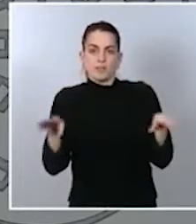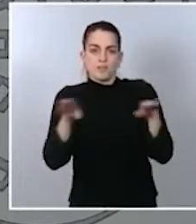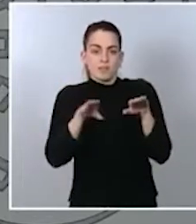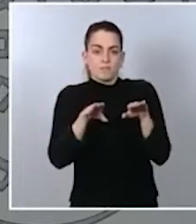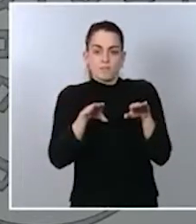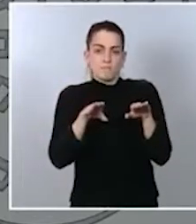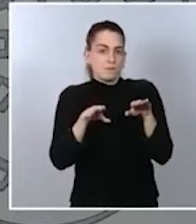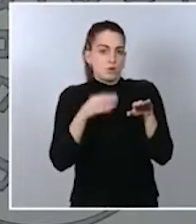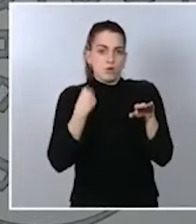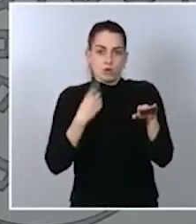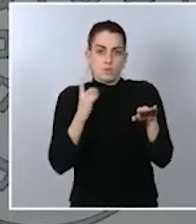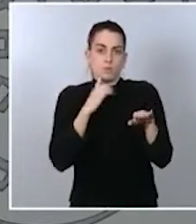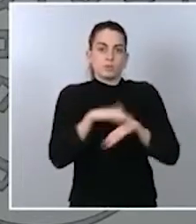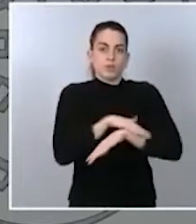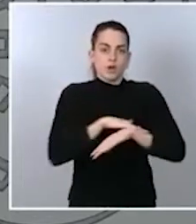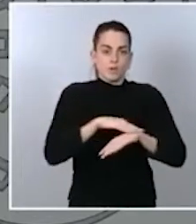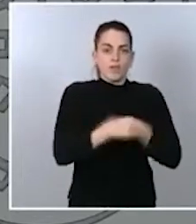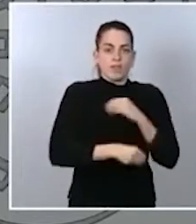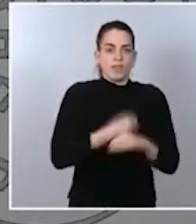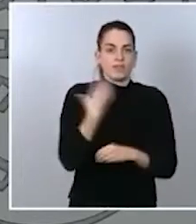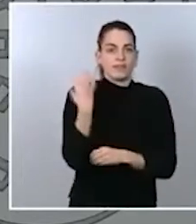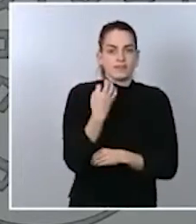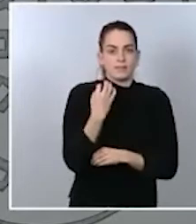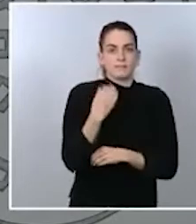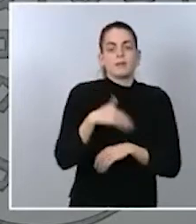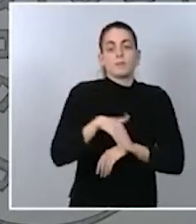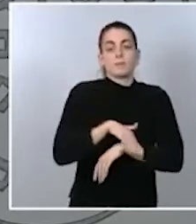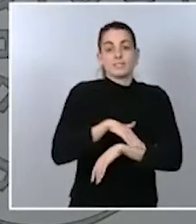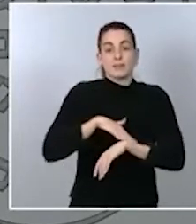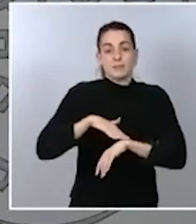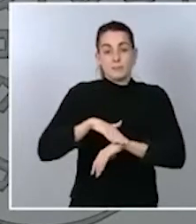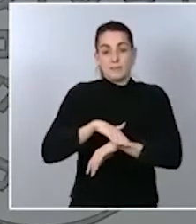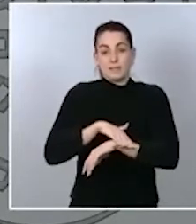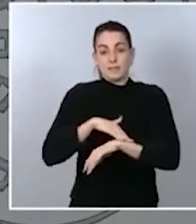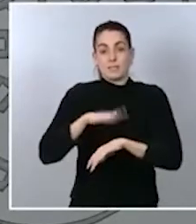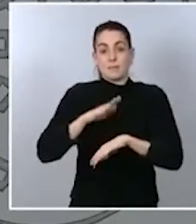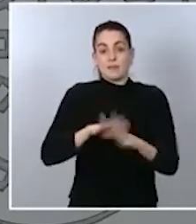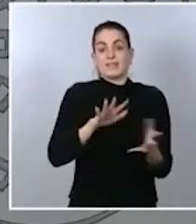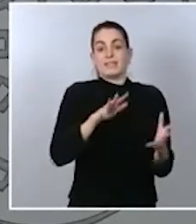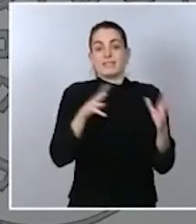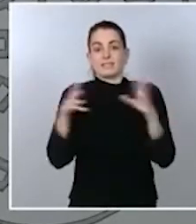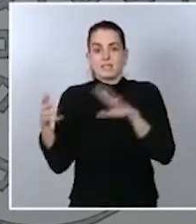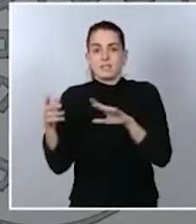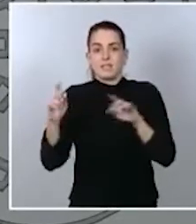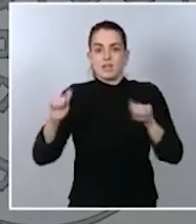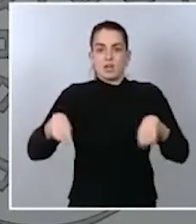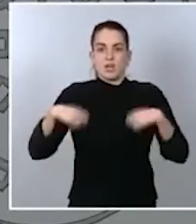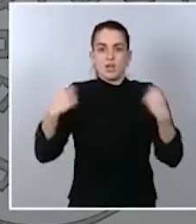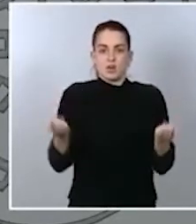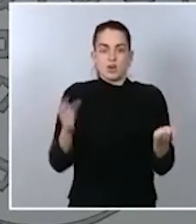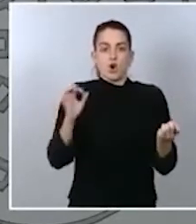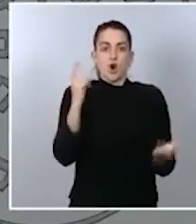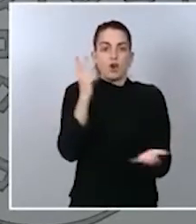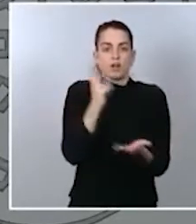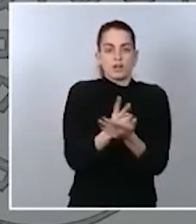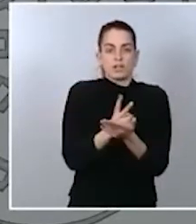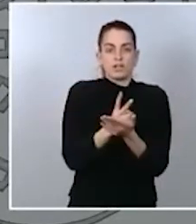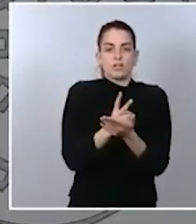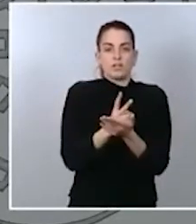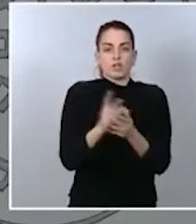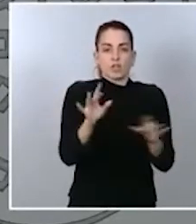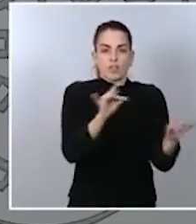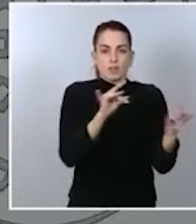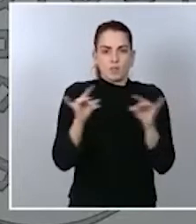es lo que viene realizando el Ministerio para la Transición Ecológica y el Reto Demográfico que es trabajar en este